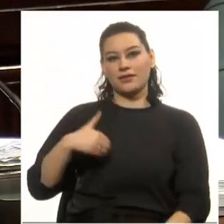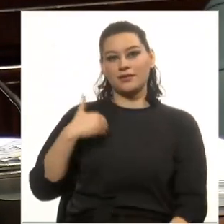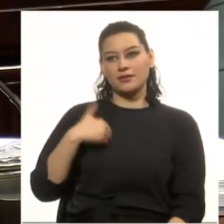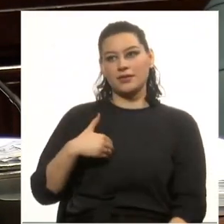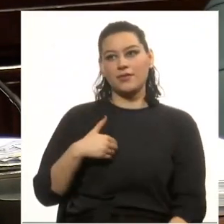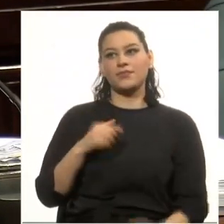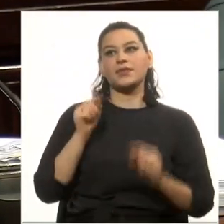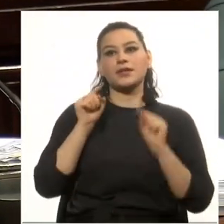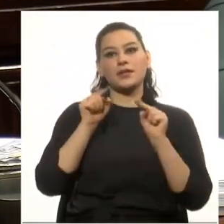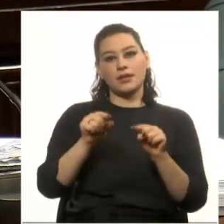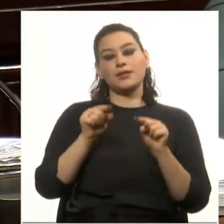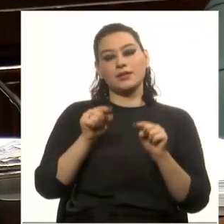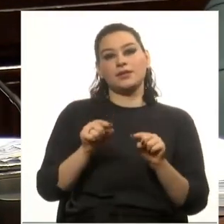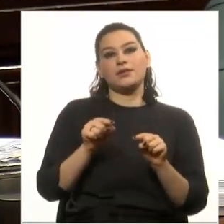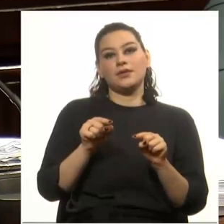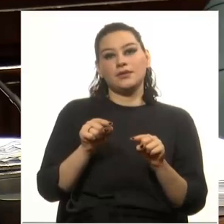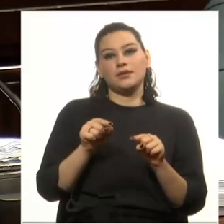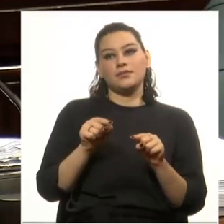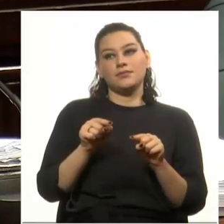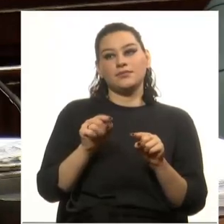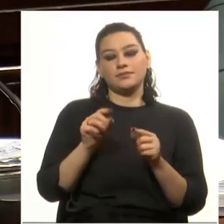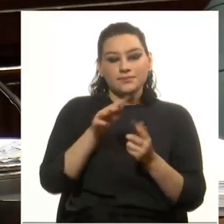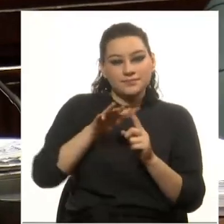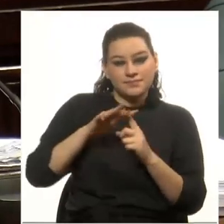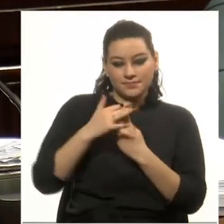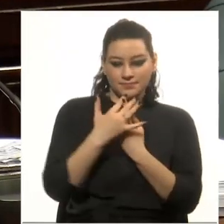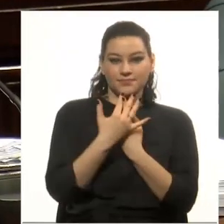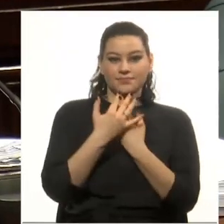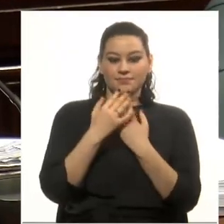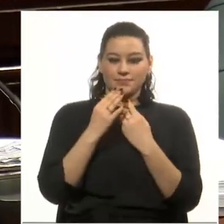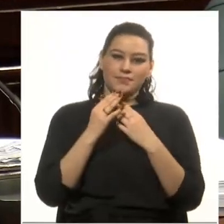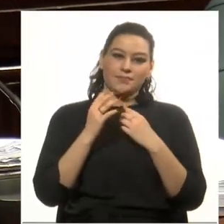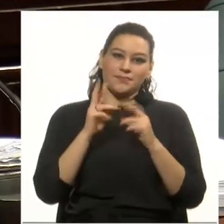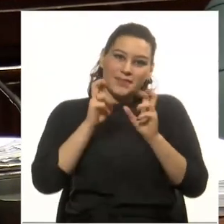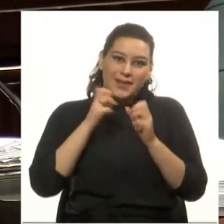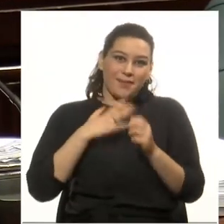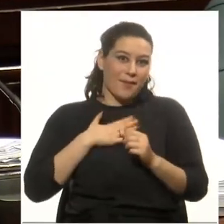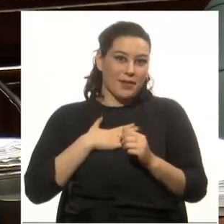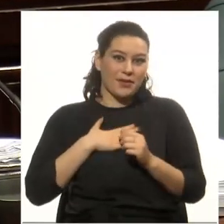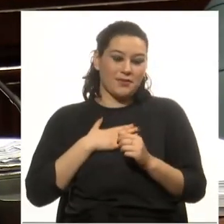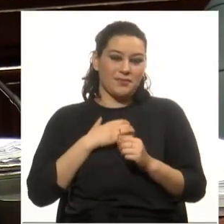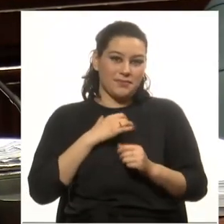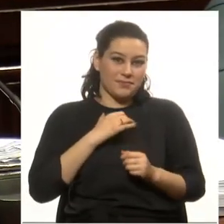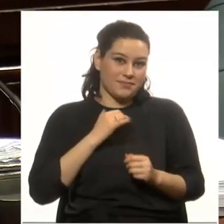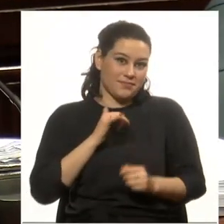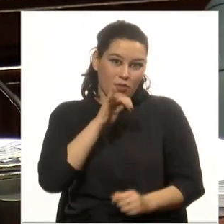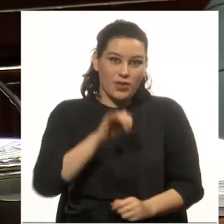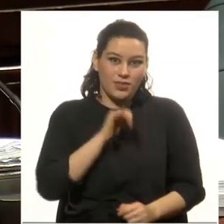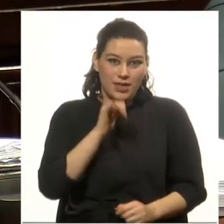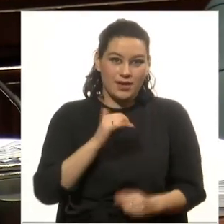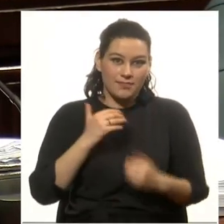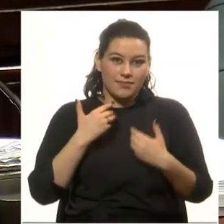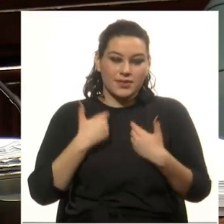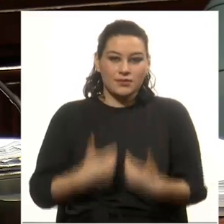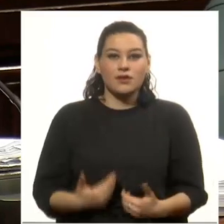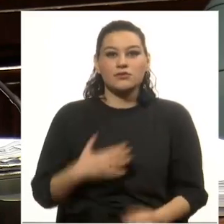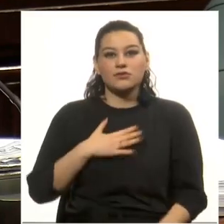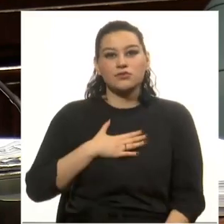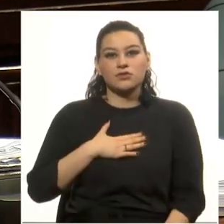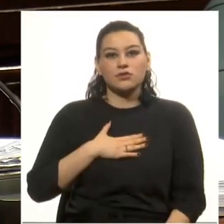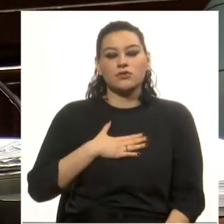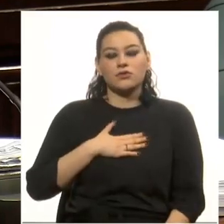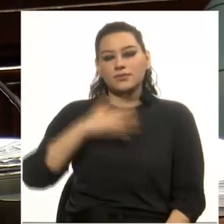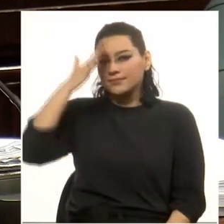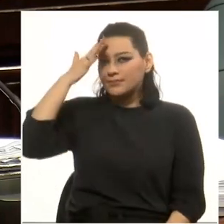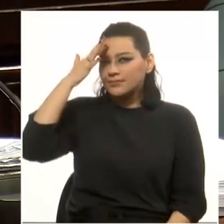Y al margen de esas circunstancias de orden personal, soy un